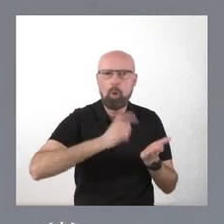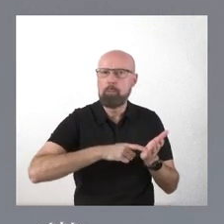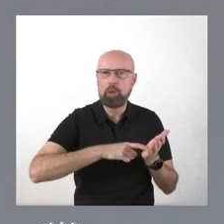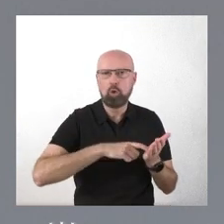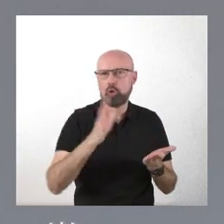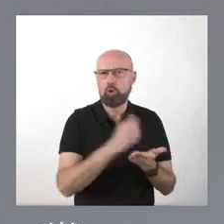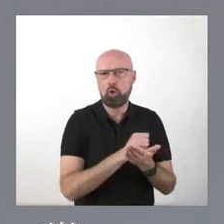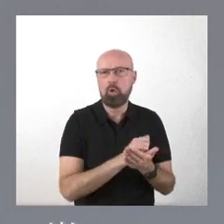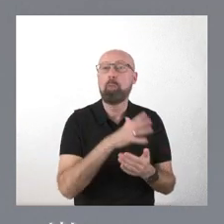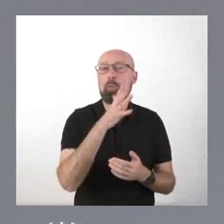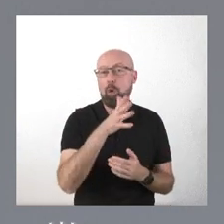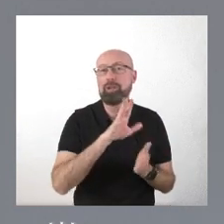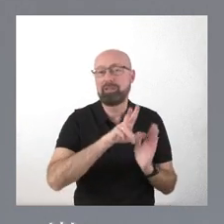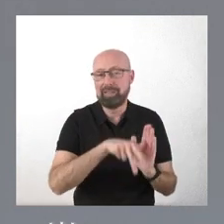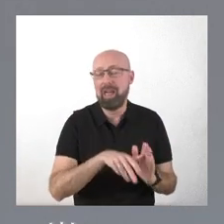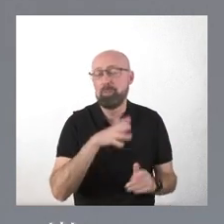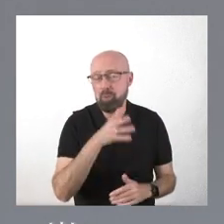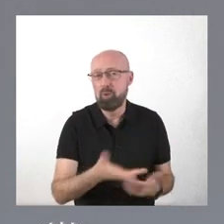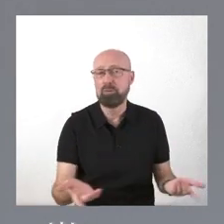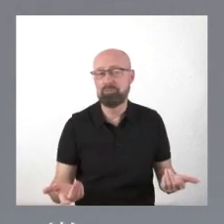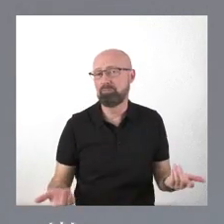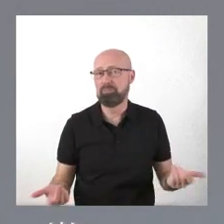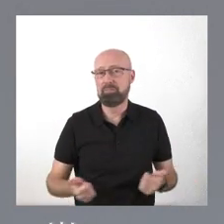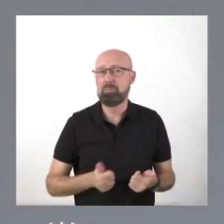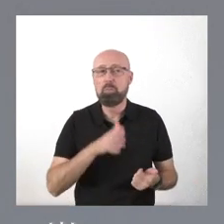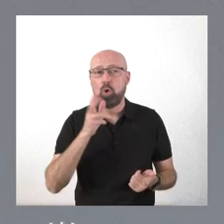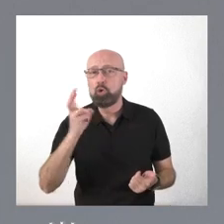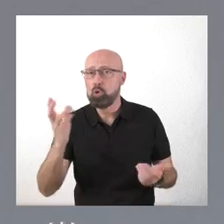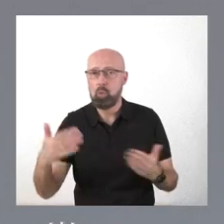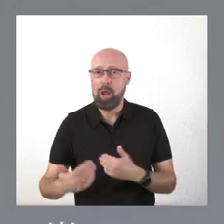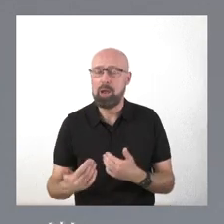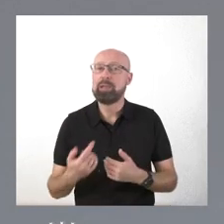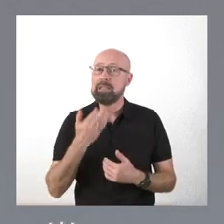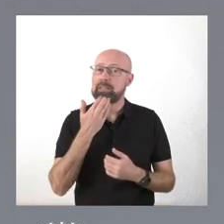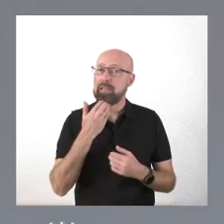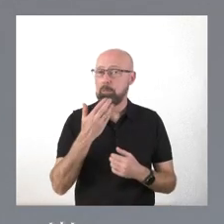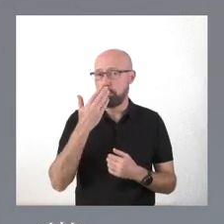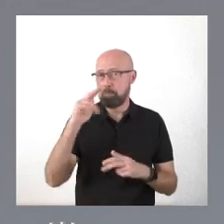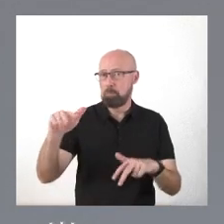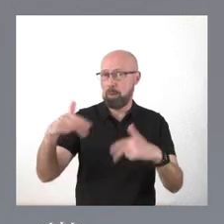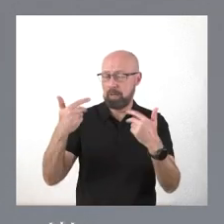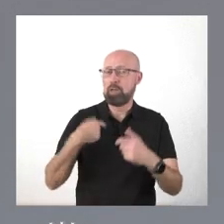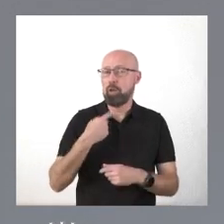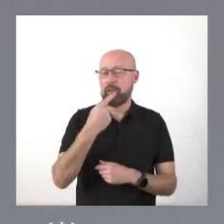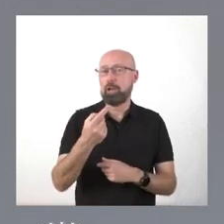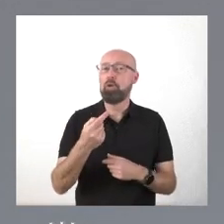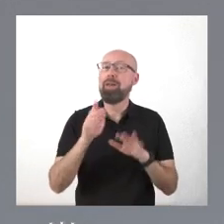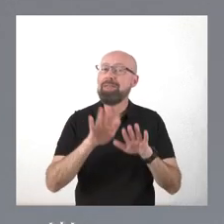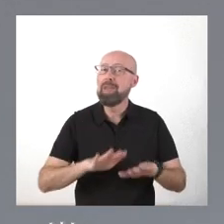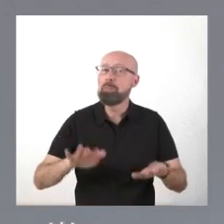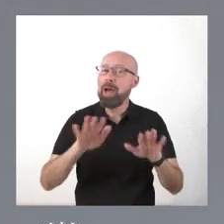Y aquí, si usted me lo permite, pues le contesto con unos versos de Antonio Machado, despacito y buena letra,